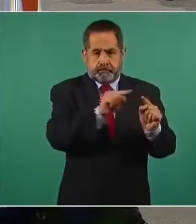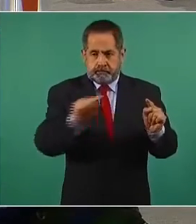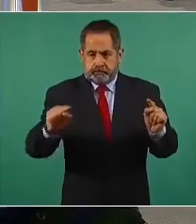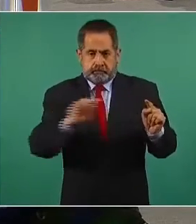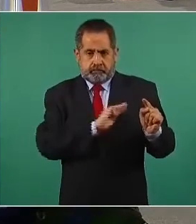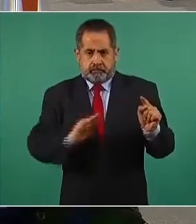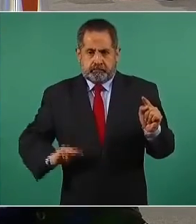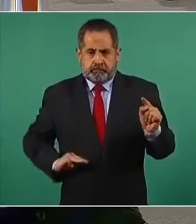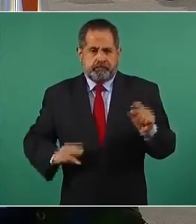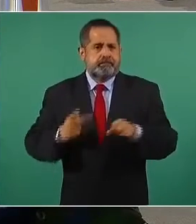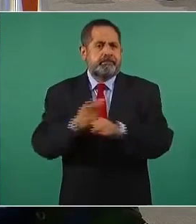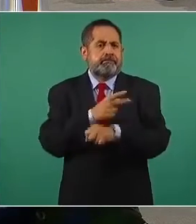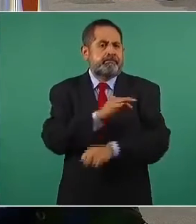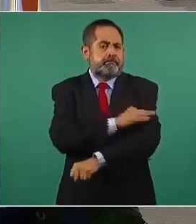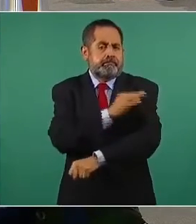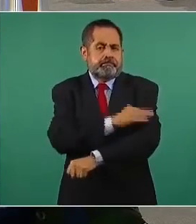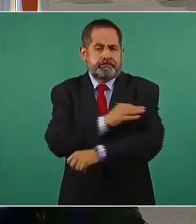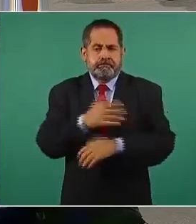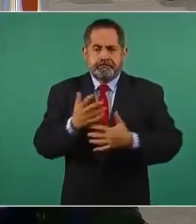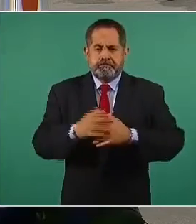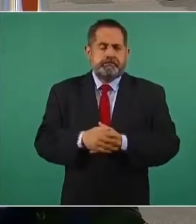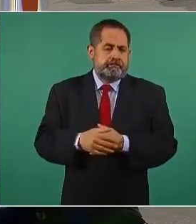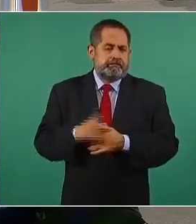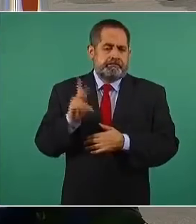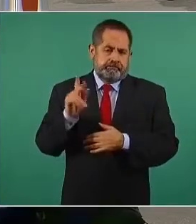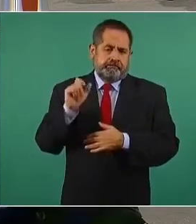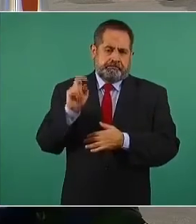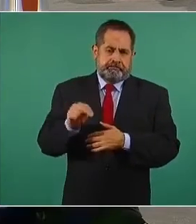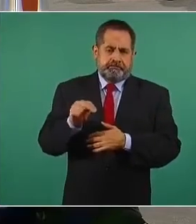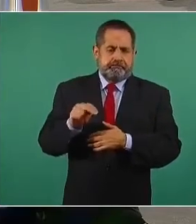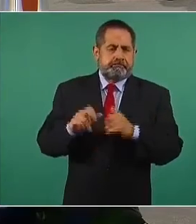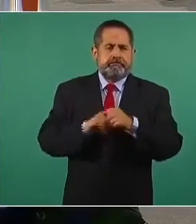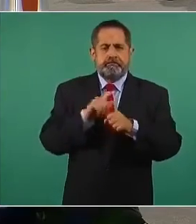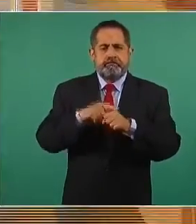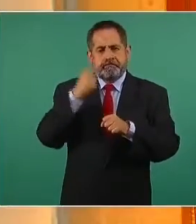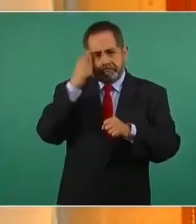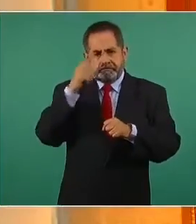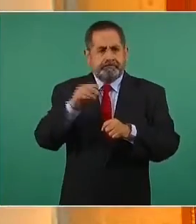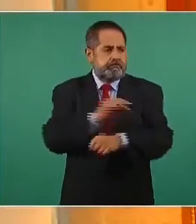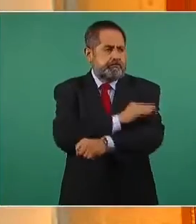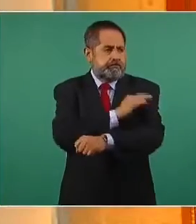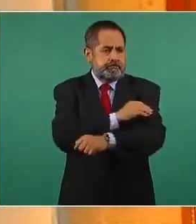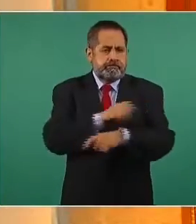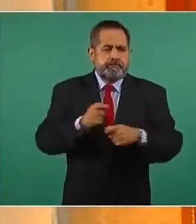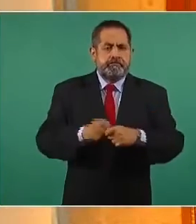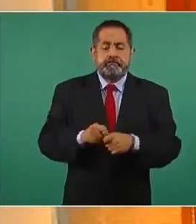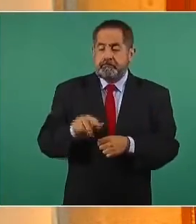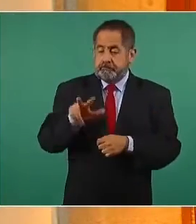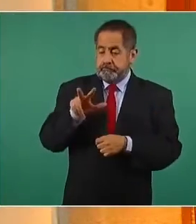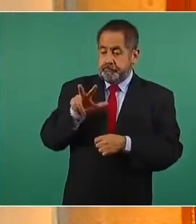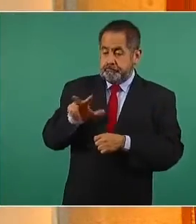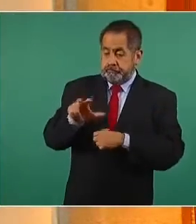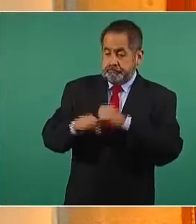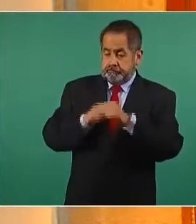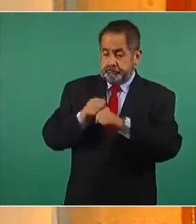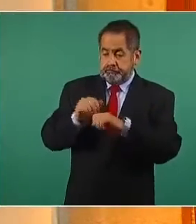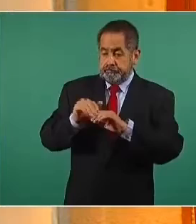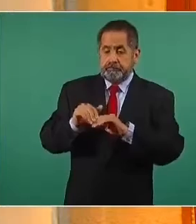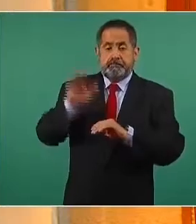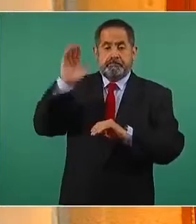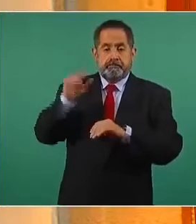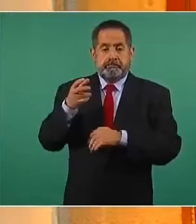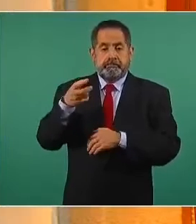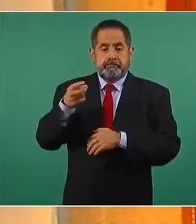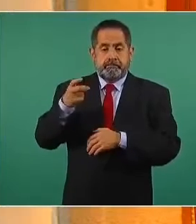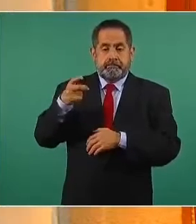se tienen en este plan nacional de vacunación, la población de 18 a 39